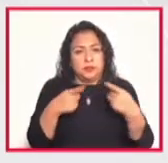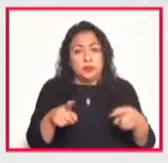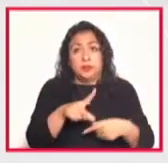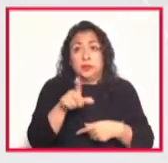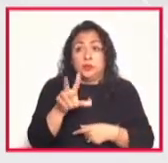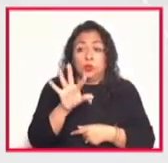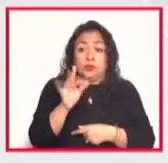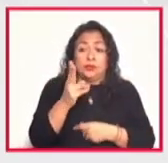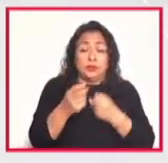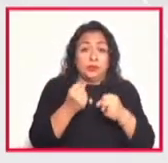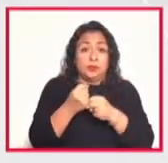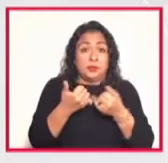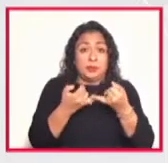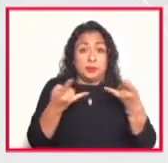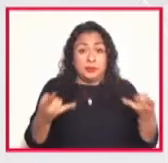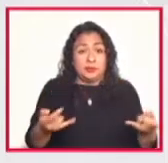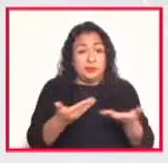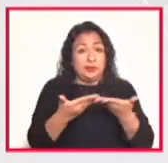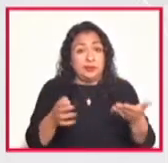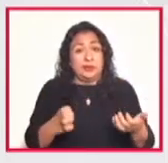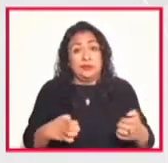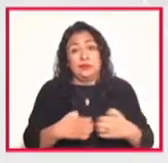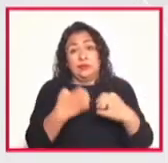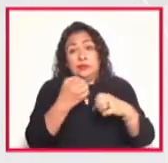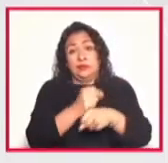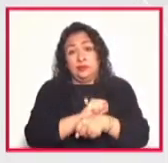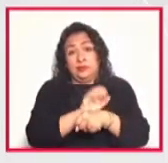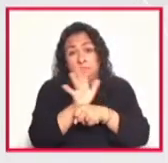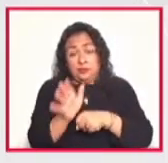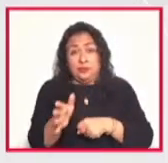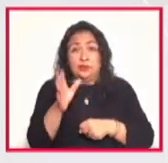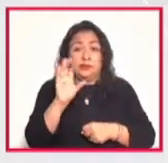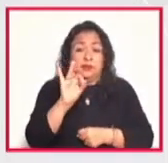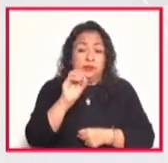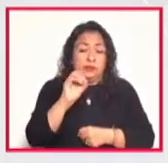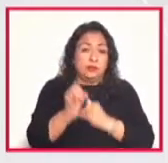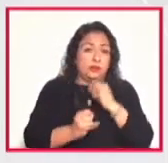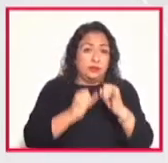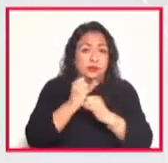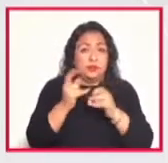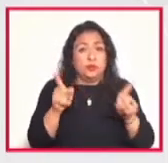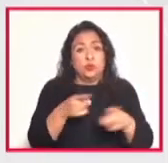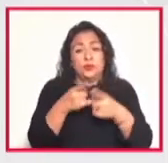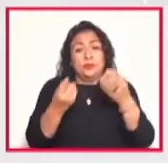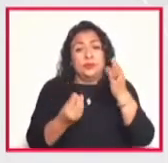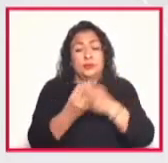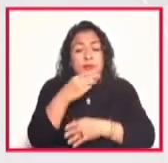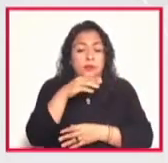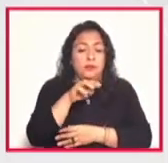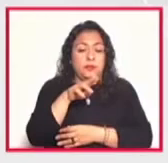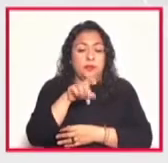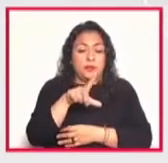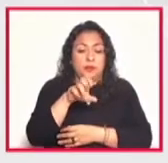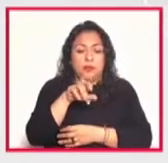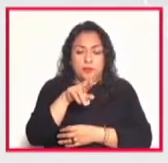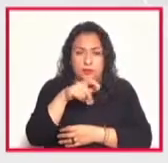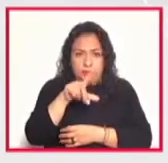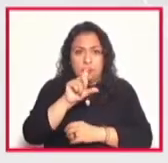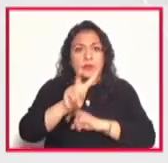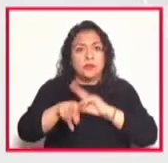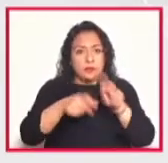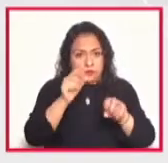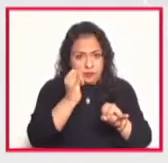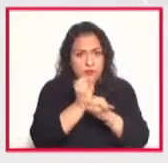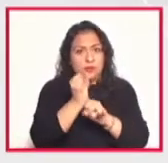años de historia y ante las condiciones sanitarias que nos aquejan el Foro Internacional de Música Nueva Manuel Enríquez también también llega a las plataformas